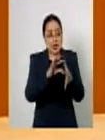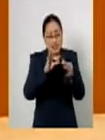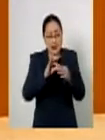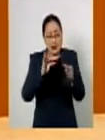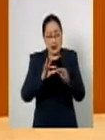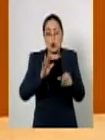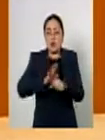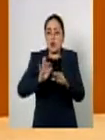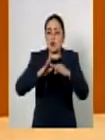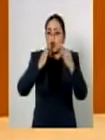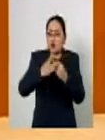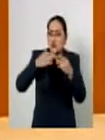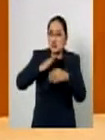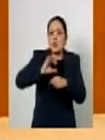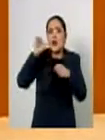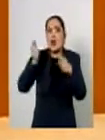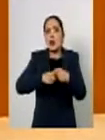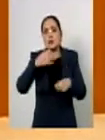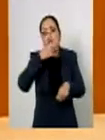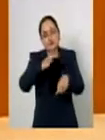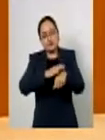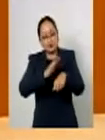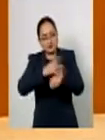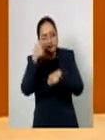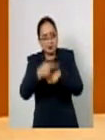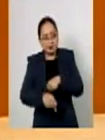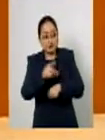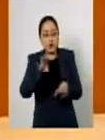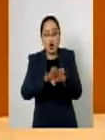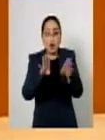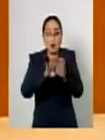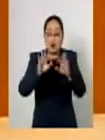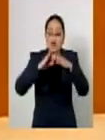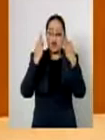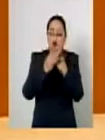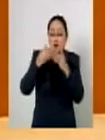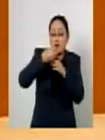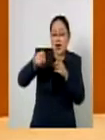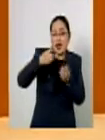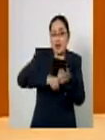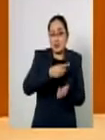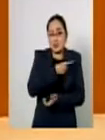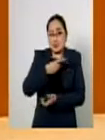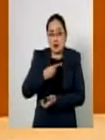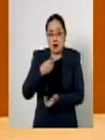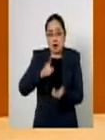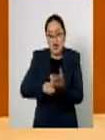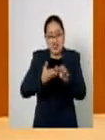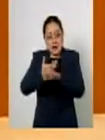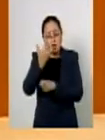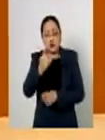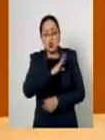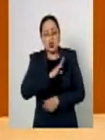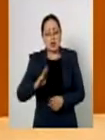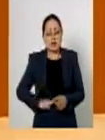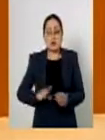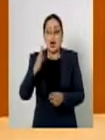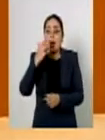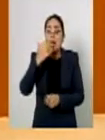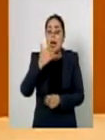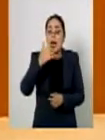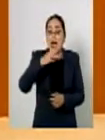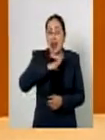sistema de alertas para la clasificación de la deuda de las entidades federativas y municipios en tres categorías